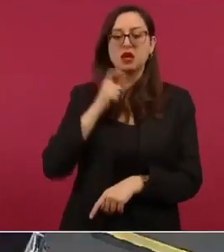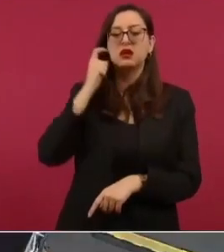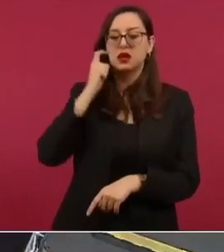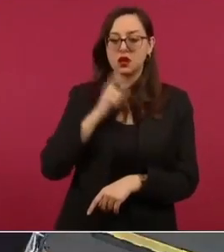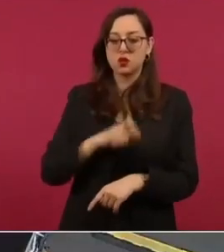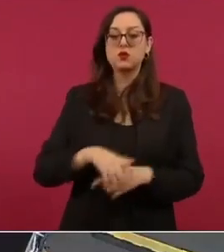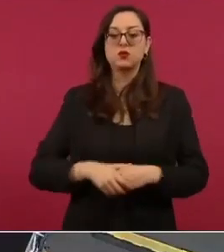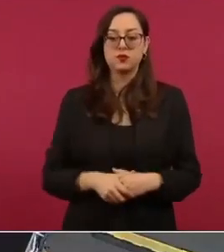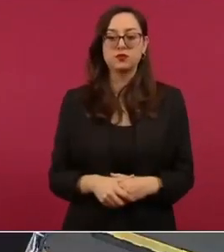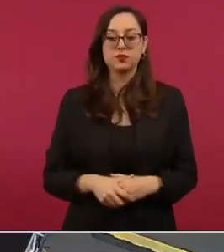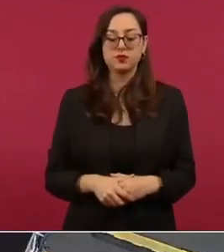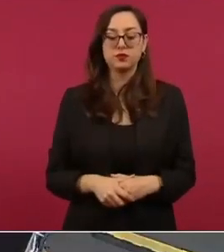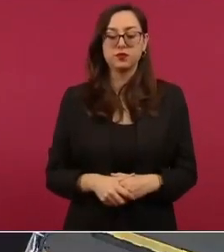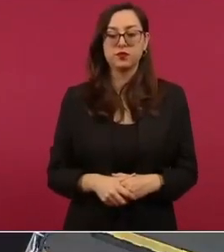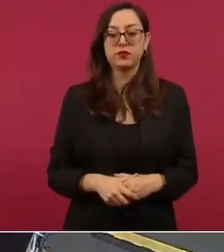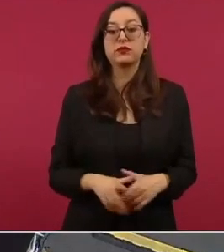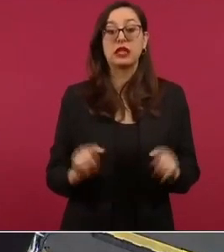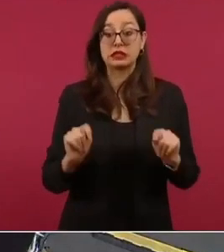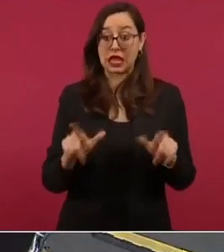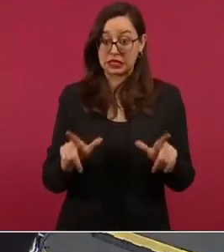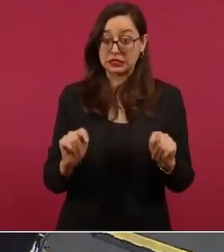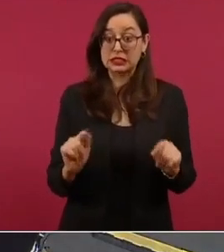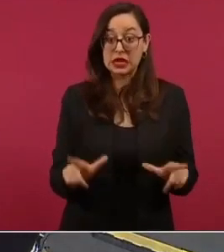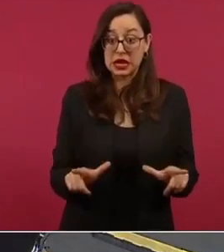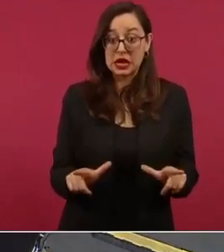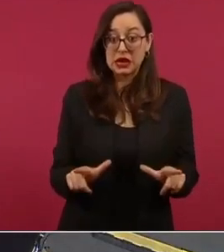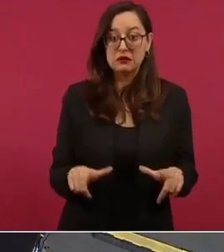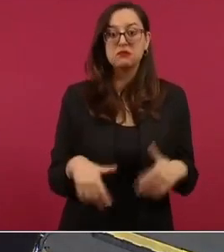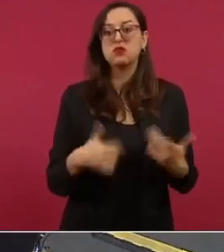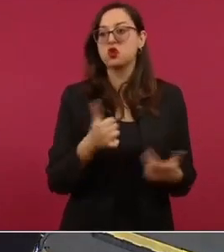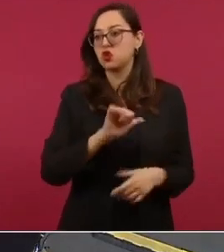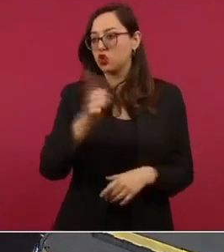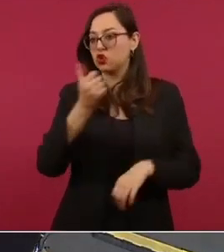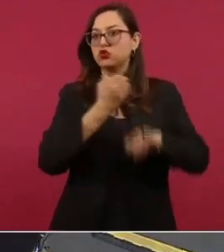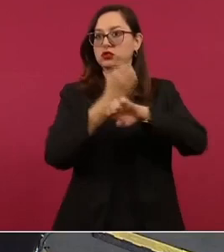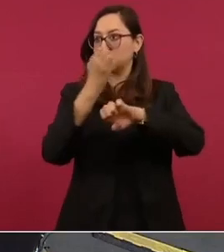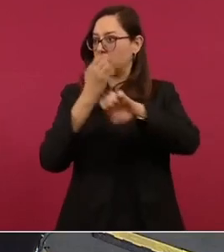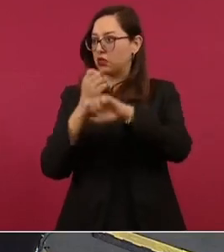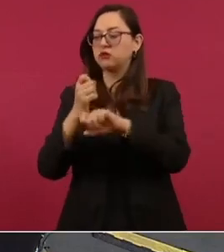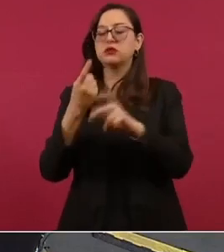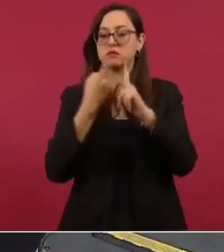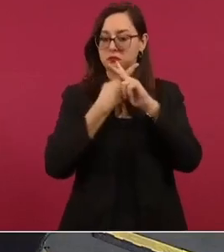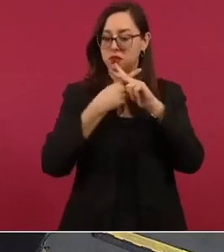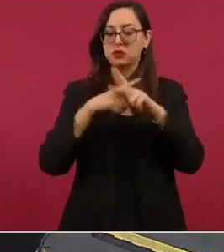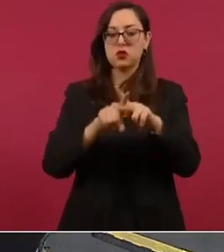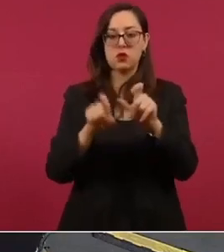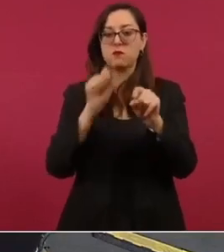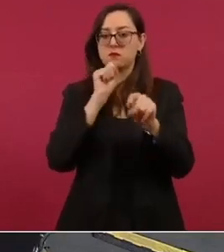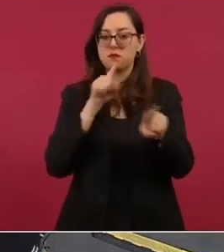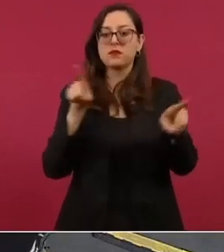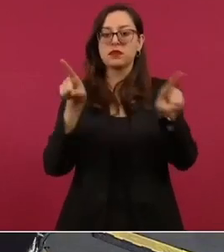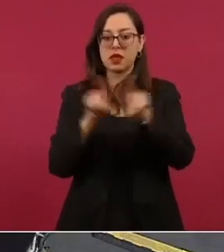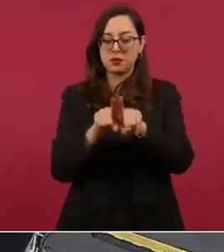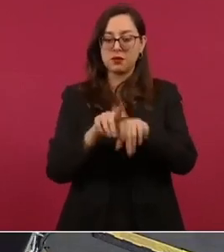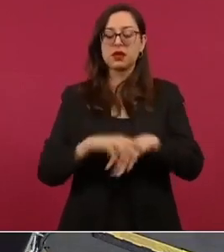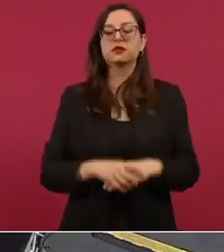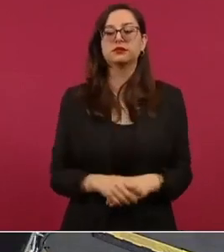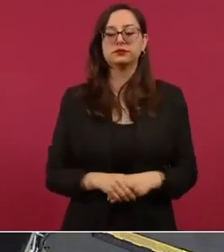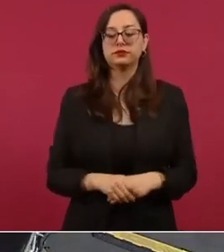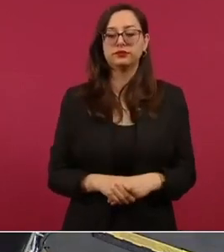Guerrero en Tlaxcala y en otros estados vamos a terminar